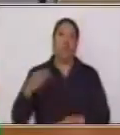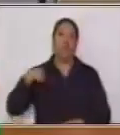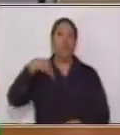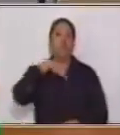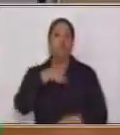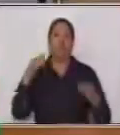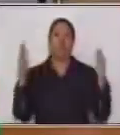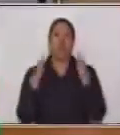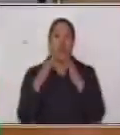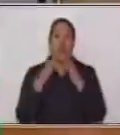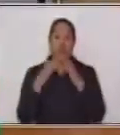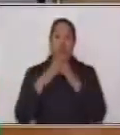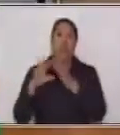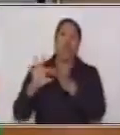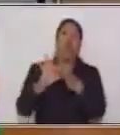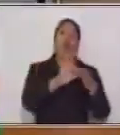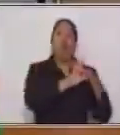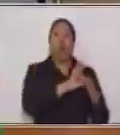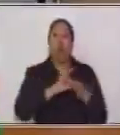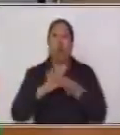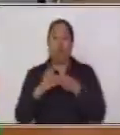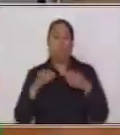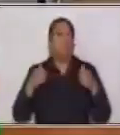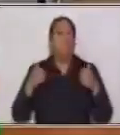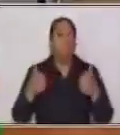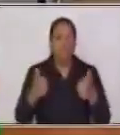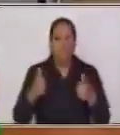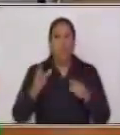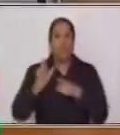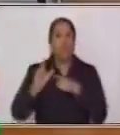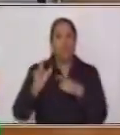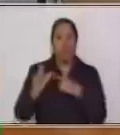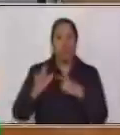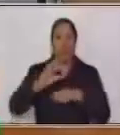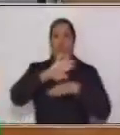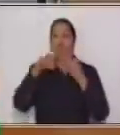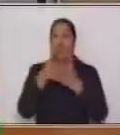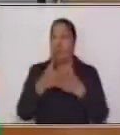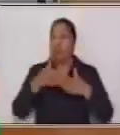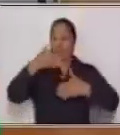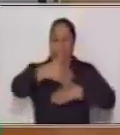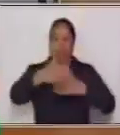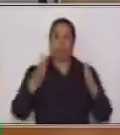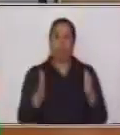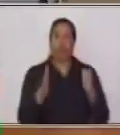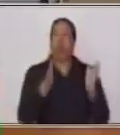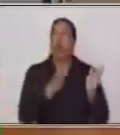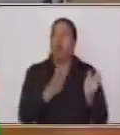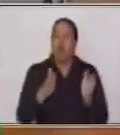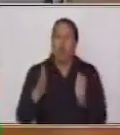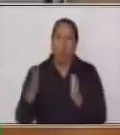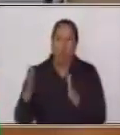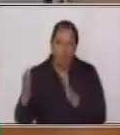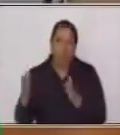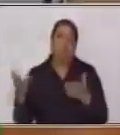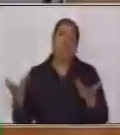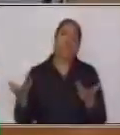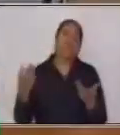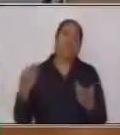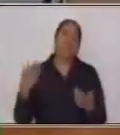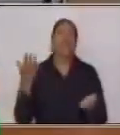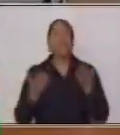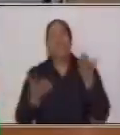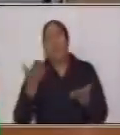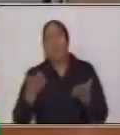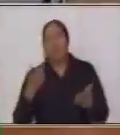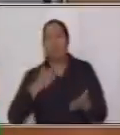mejor manera las cosas, tenemos esta caja que nos puede servir para organizar nuestros útiles